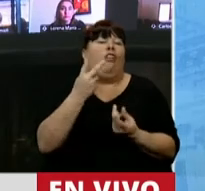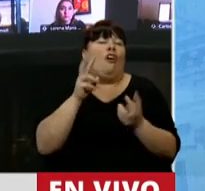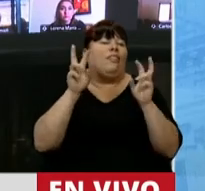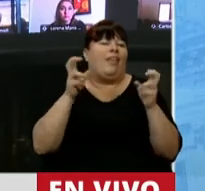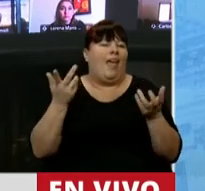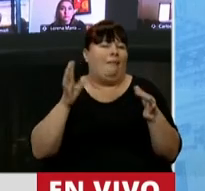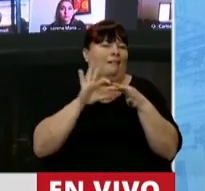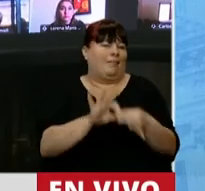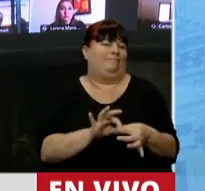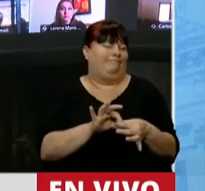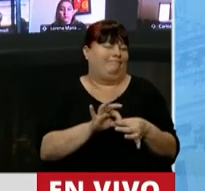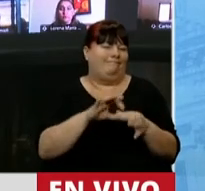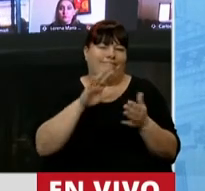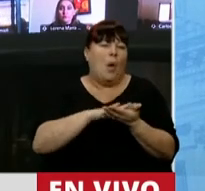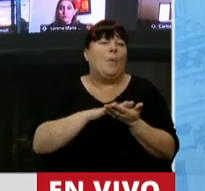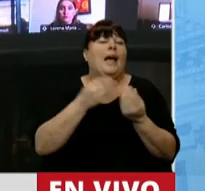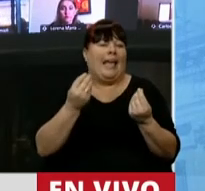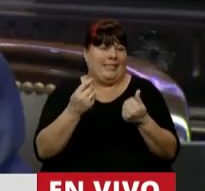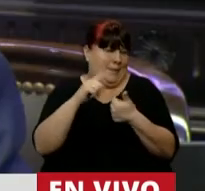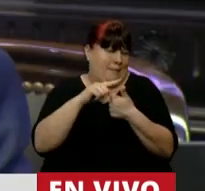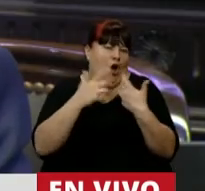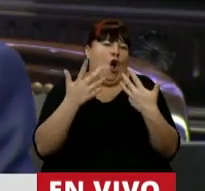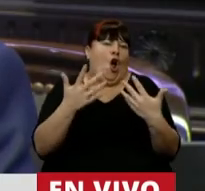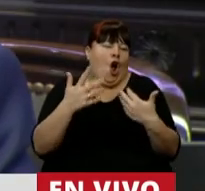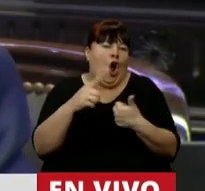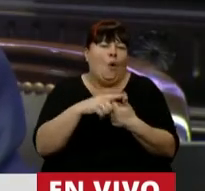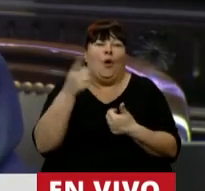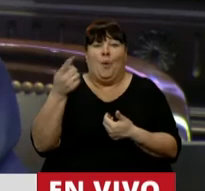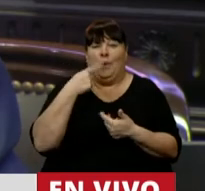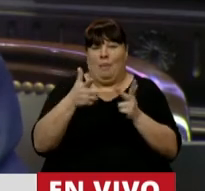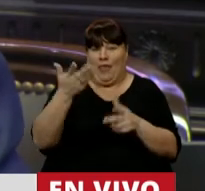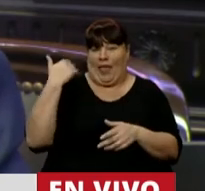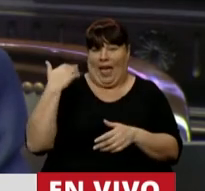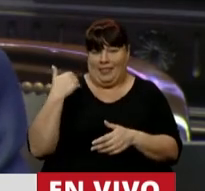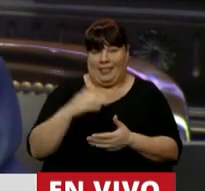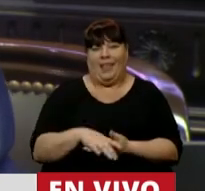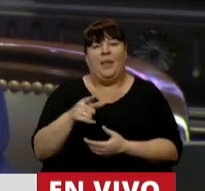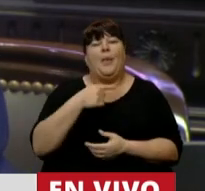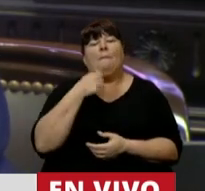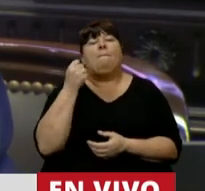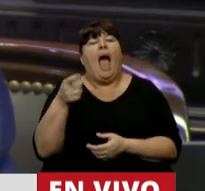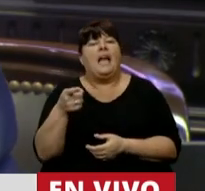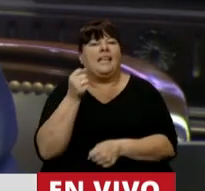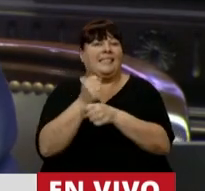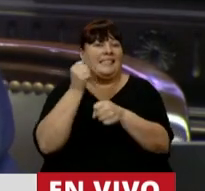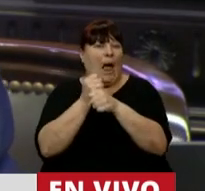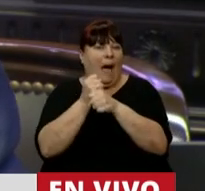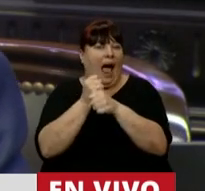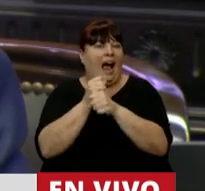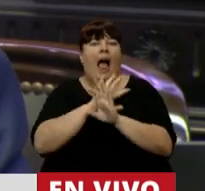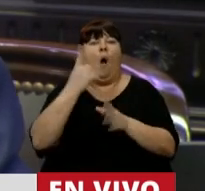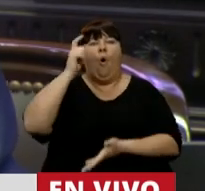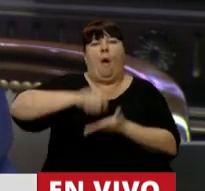motivos básicos. El primero, por supuesto, es el que decíamos recién, que prefieren trabajar a sola